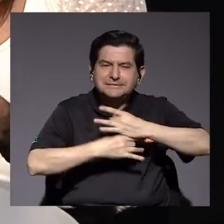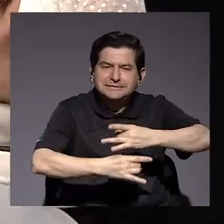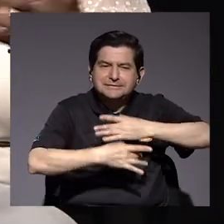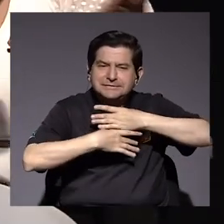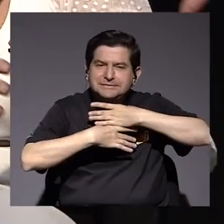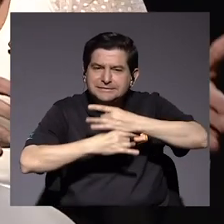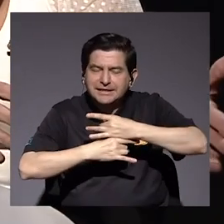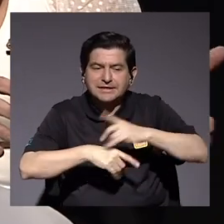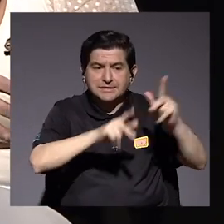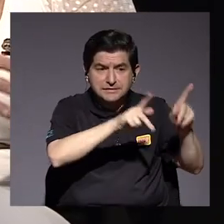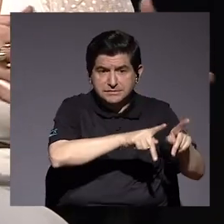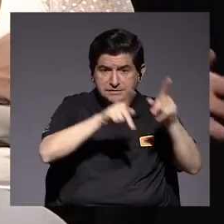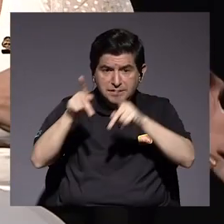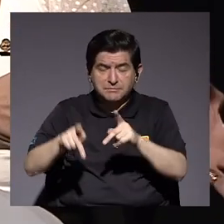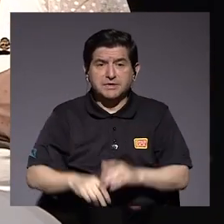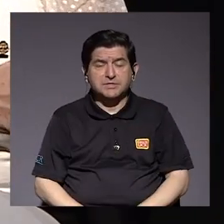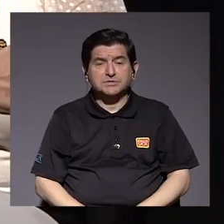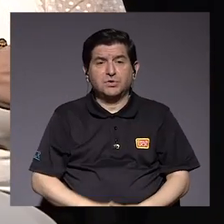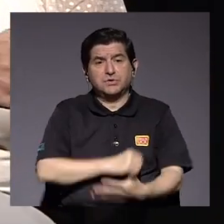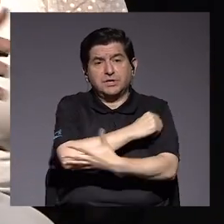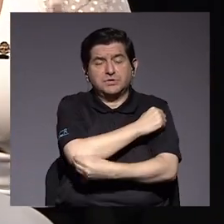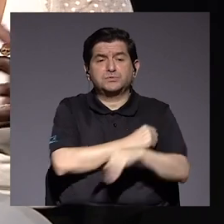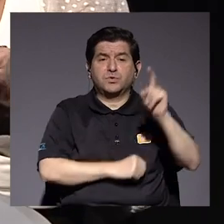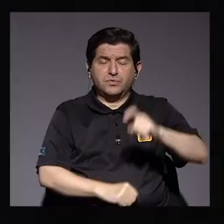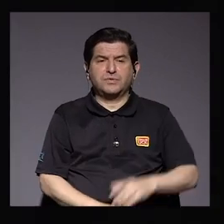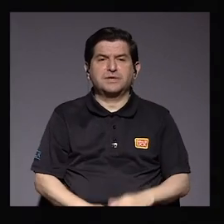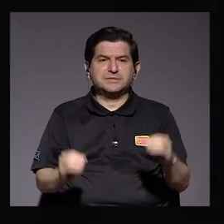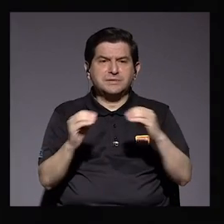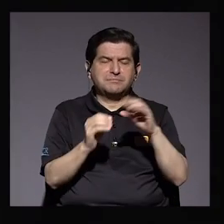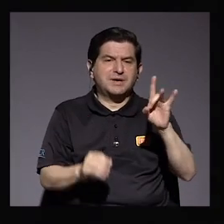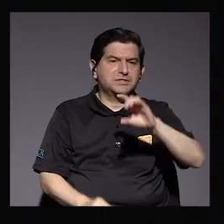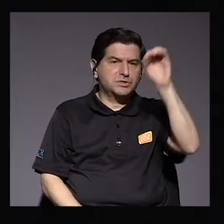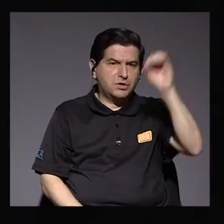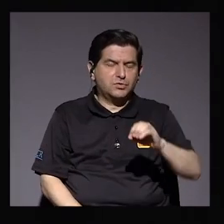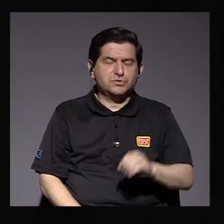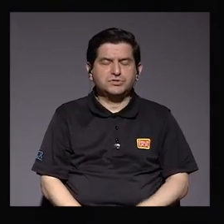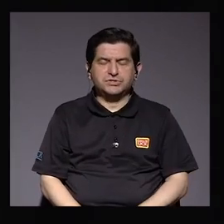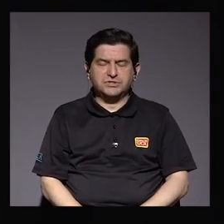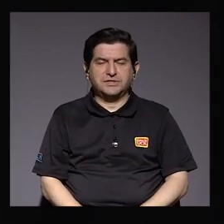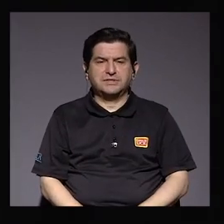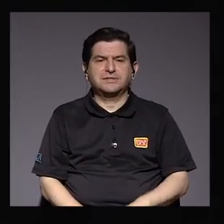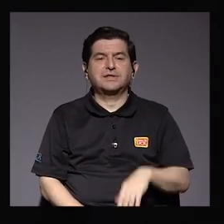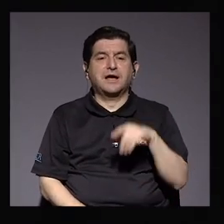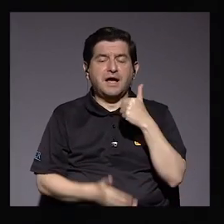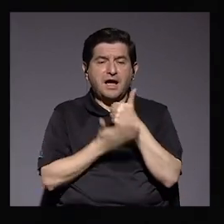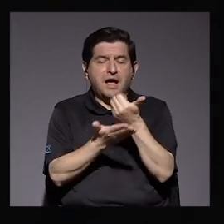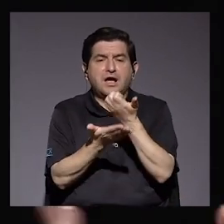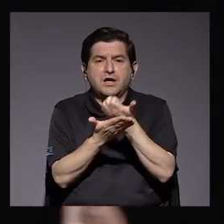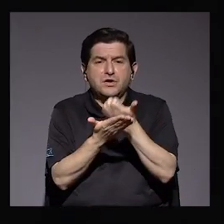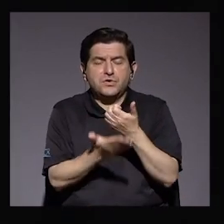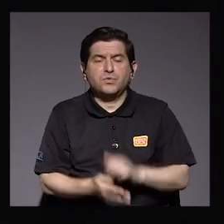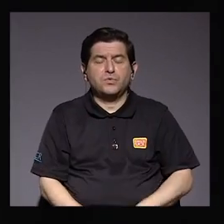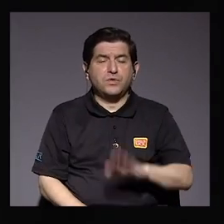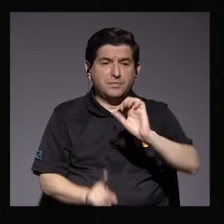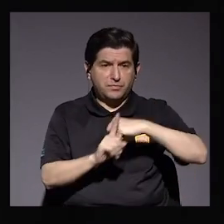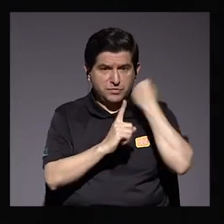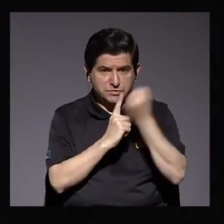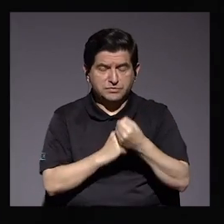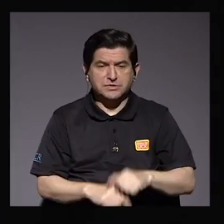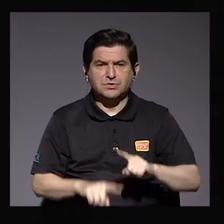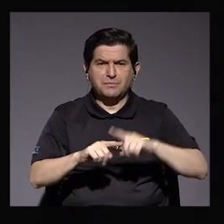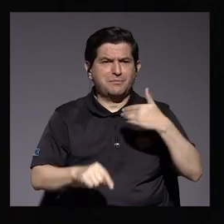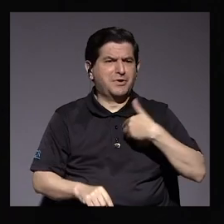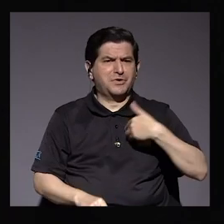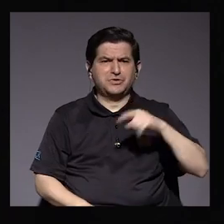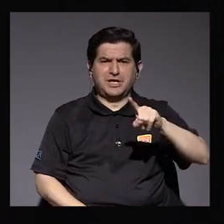en esta gente de estos pobres que quieren salir Más del 80% son becados por su condición económica. Sí, pero un porcentaje de beca no es que tienen